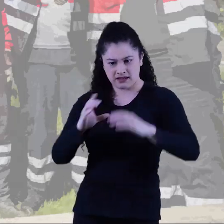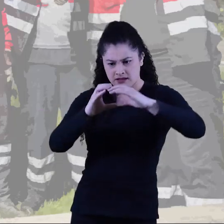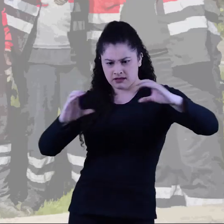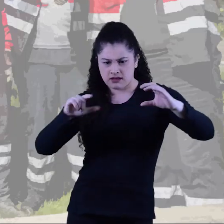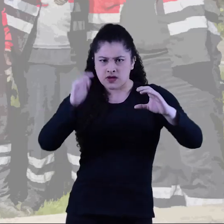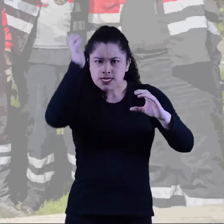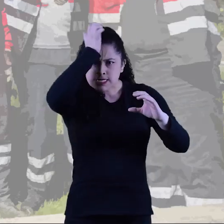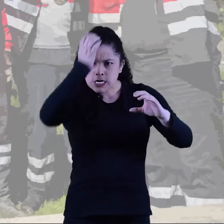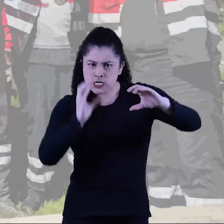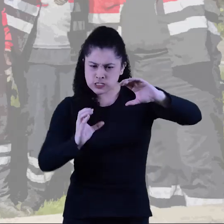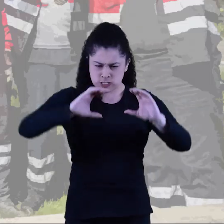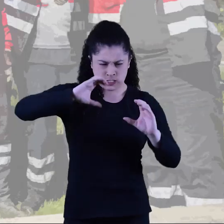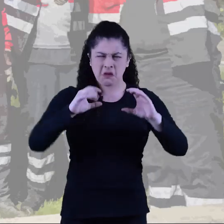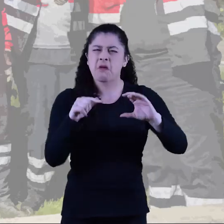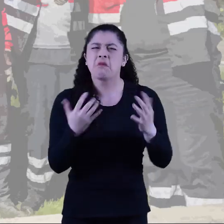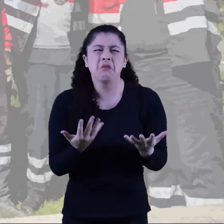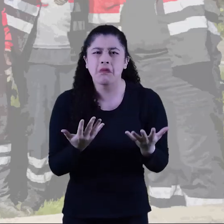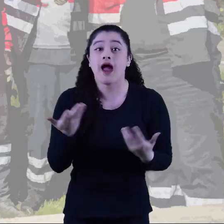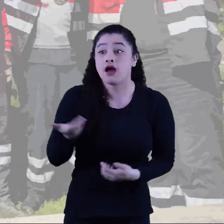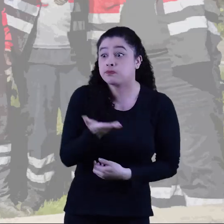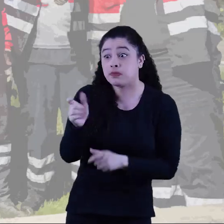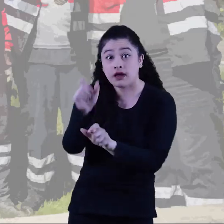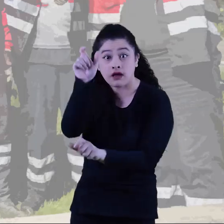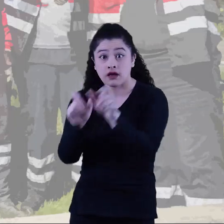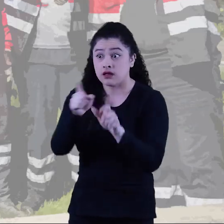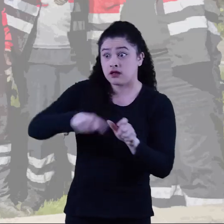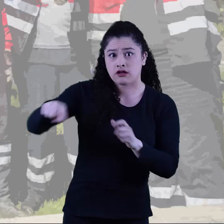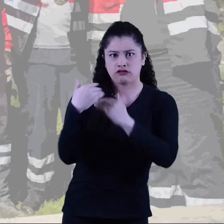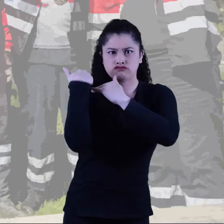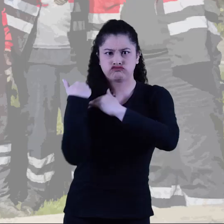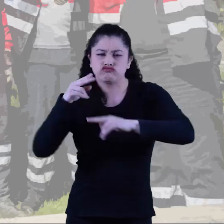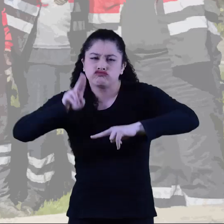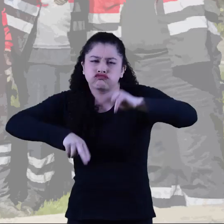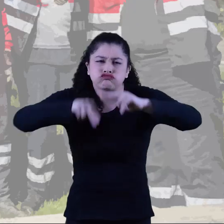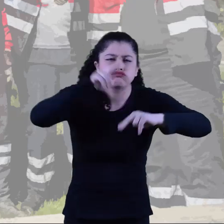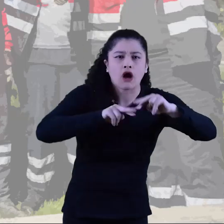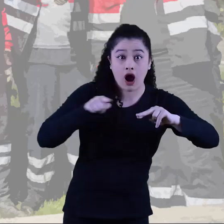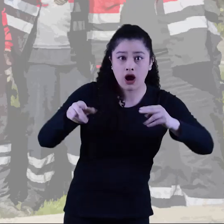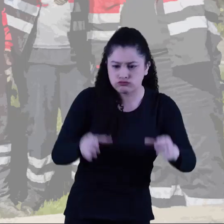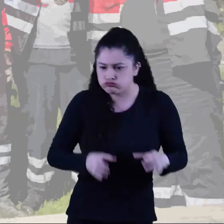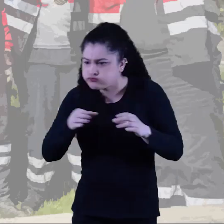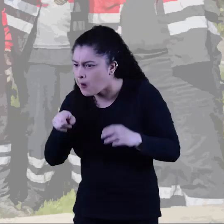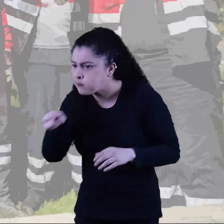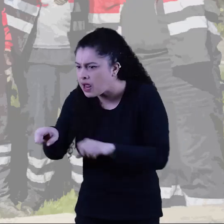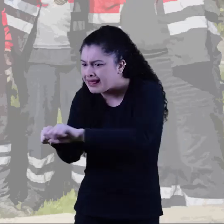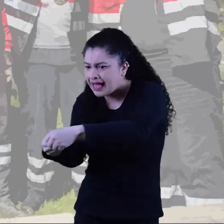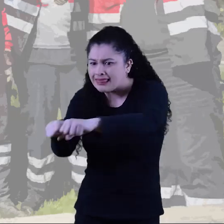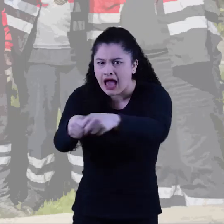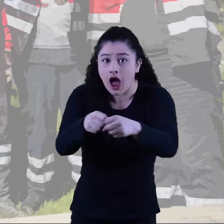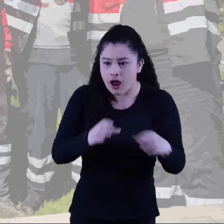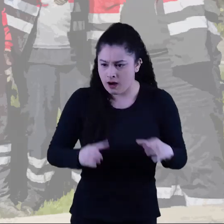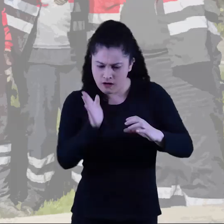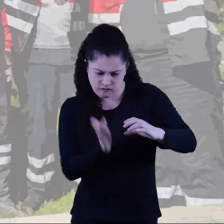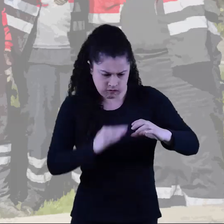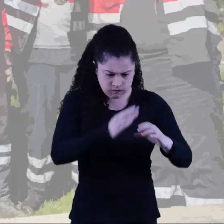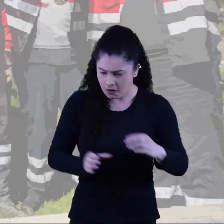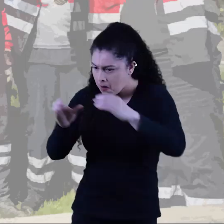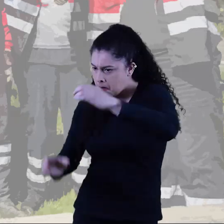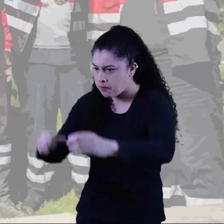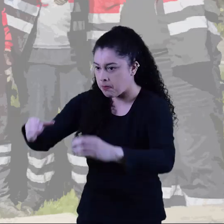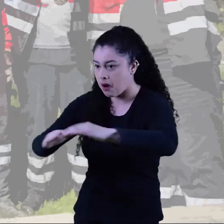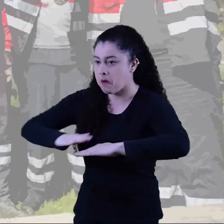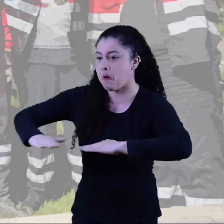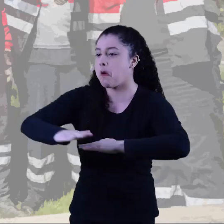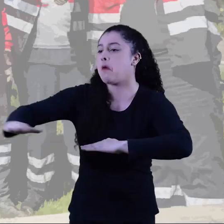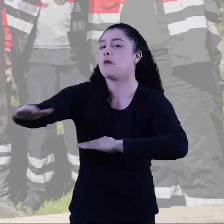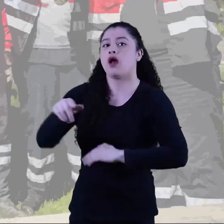Y esta es la ñapa. Este adoquín es el que se utiliza para hacer la conservación del eje ambiental. Un dato curioso es que nuestros